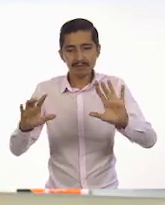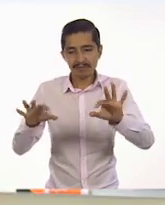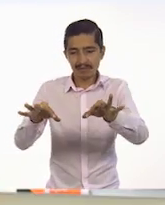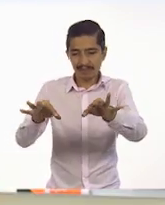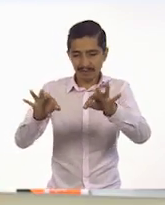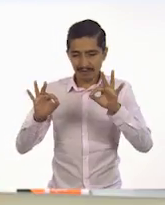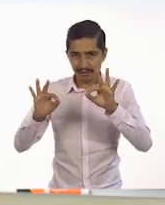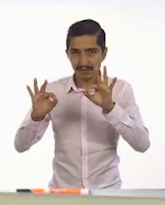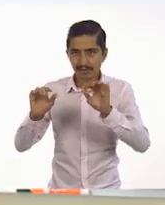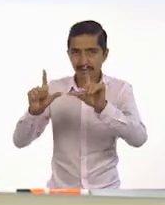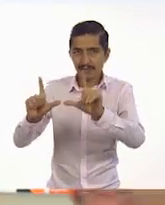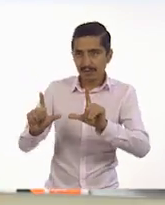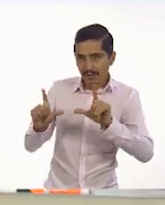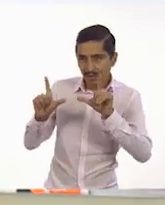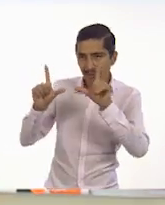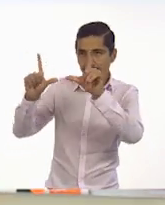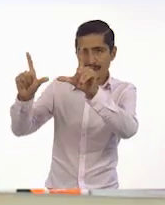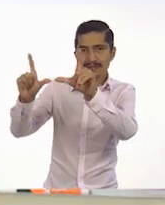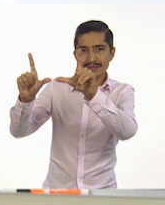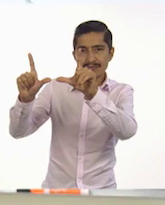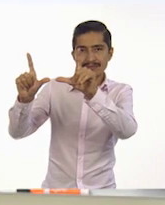Esta es nuestra despedida.